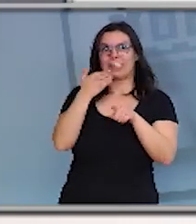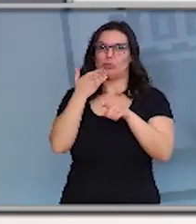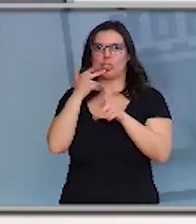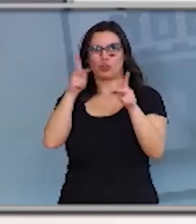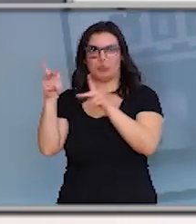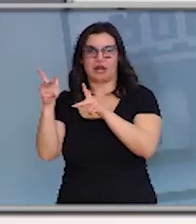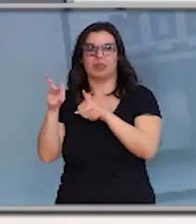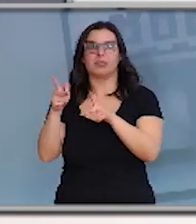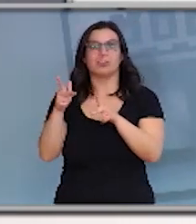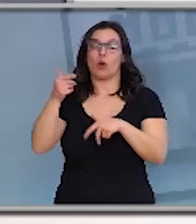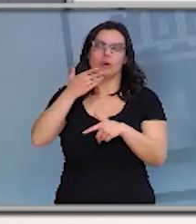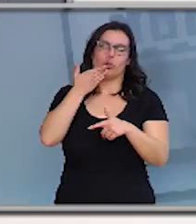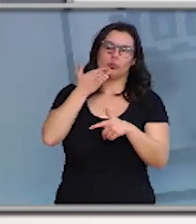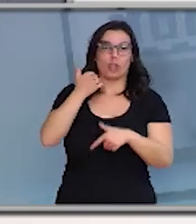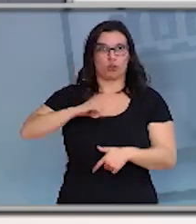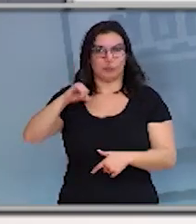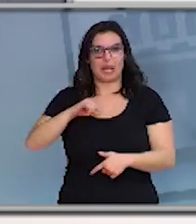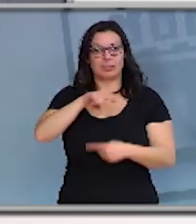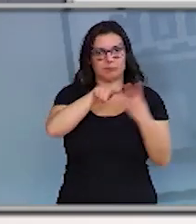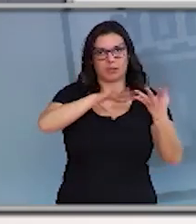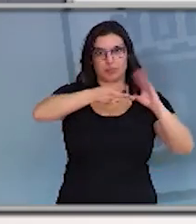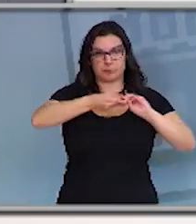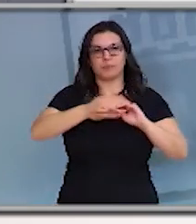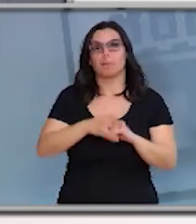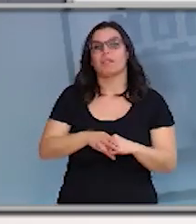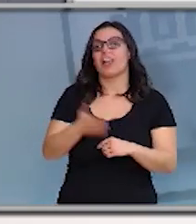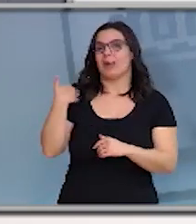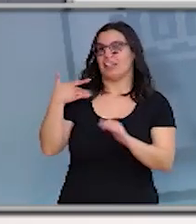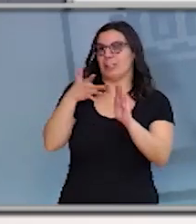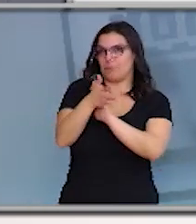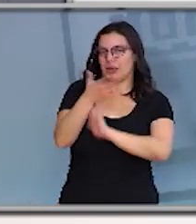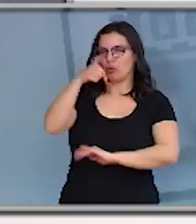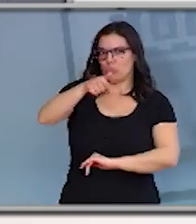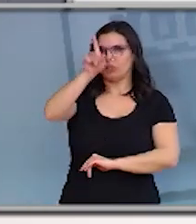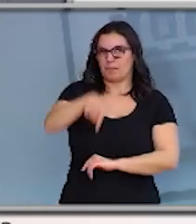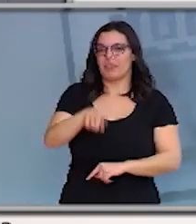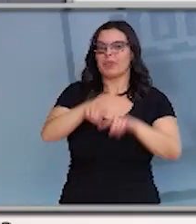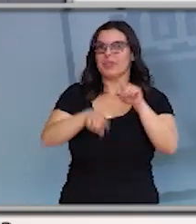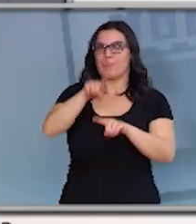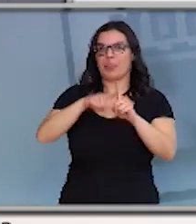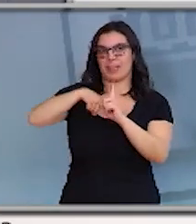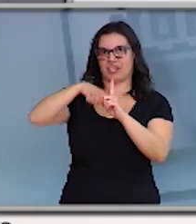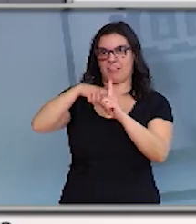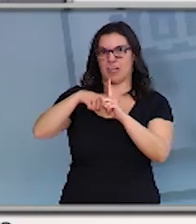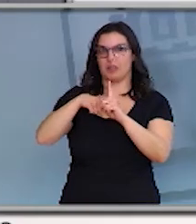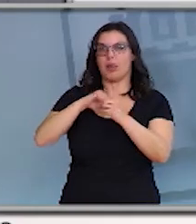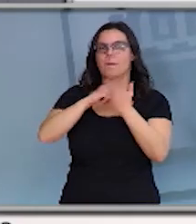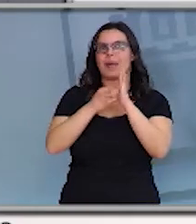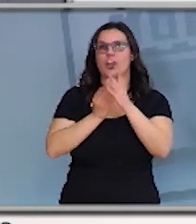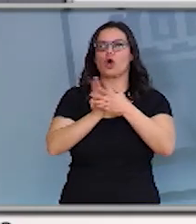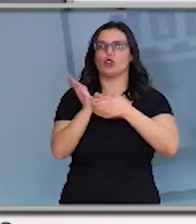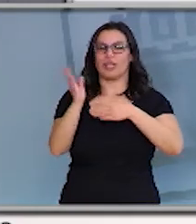ayer y hoy tenemos planes de contingencia según los niveles de situación en los que estemos estamos ahora en el nivel 1 cuando